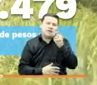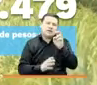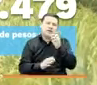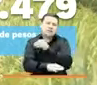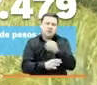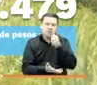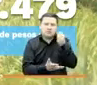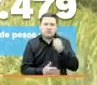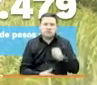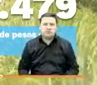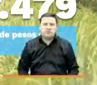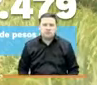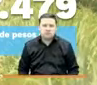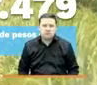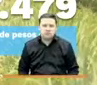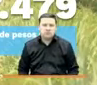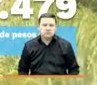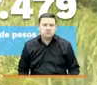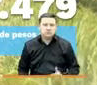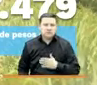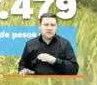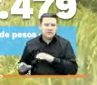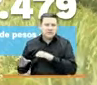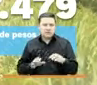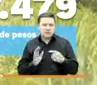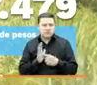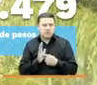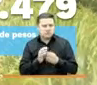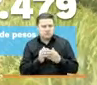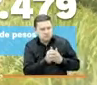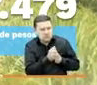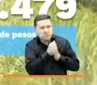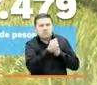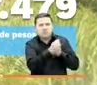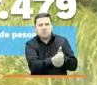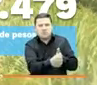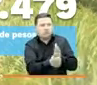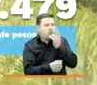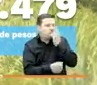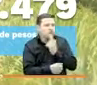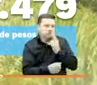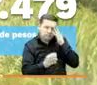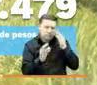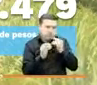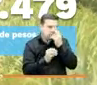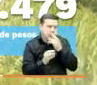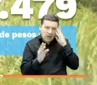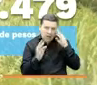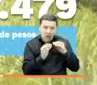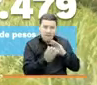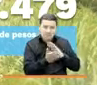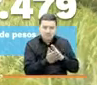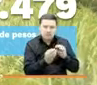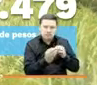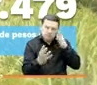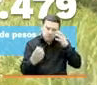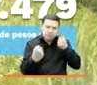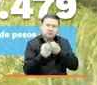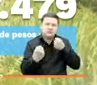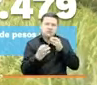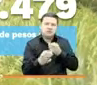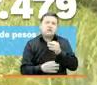de pesos. Como parte de las acciones orientadas a cumplir los acuerdos de paz, se impactaron 27